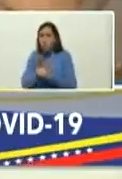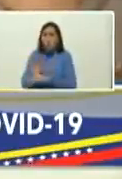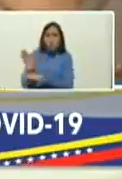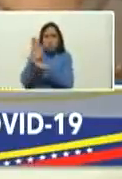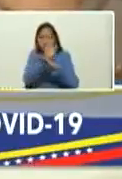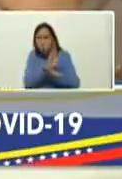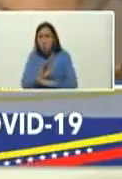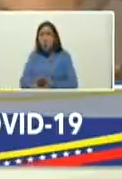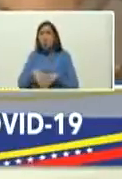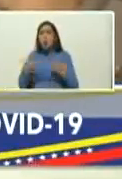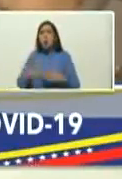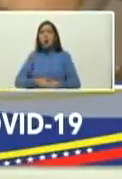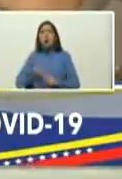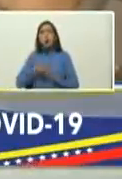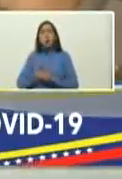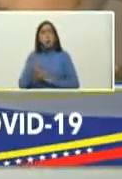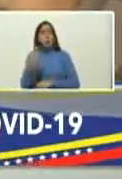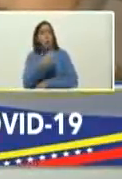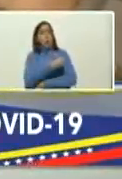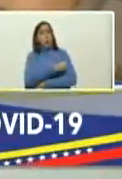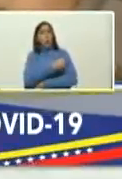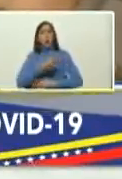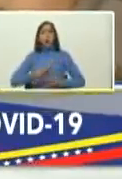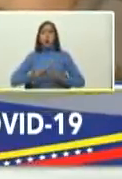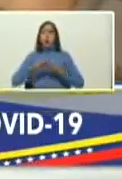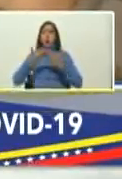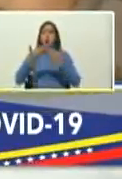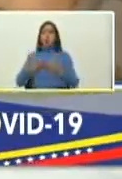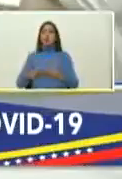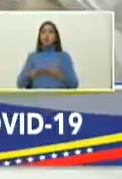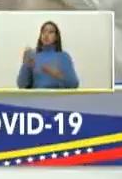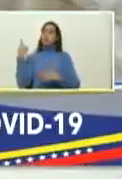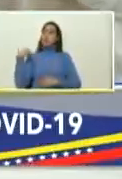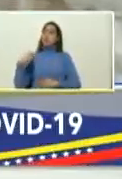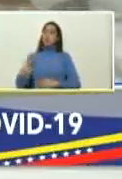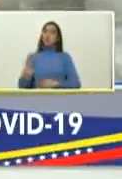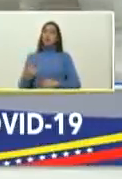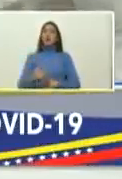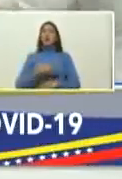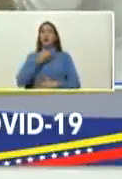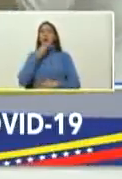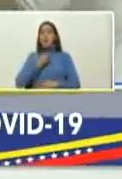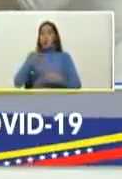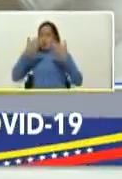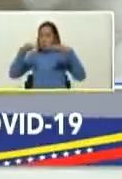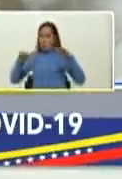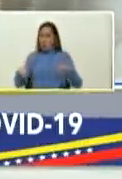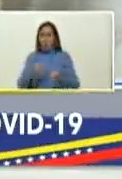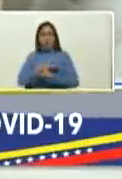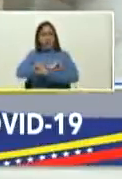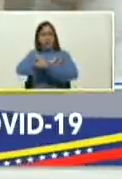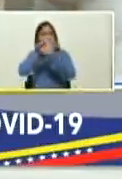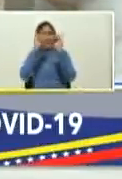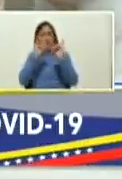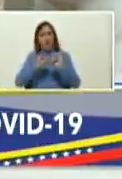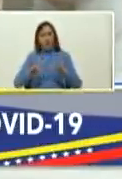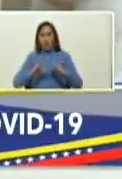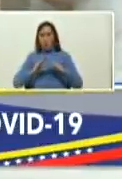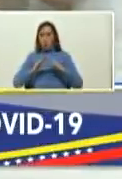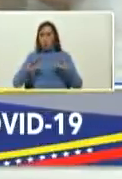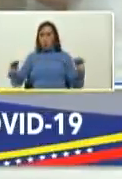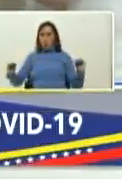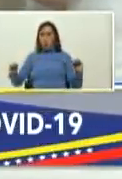vacunación condiciones óptimas para tener un fin de año y unas navidades felices para todos